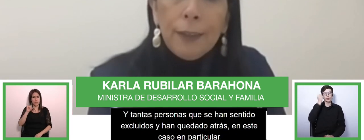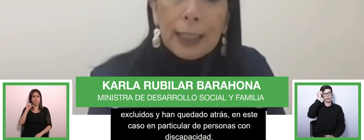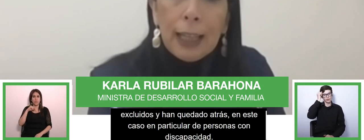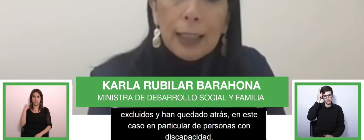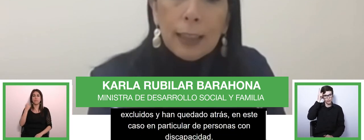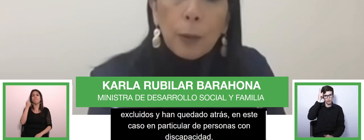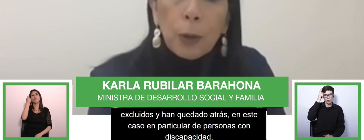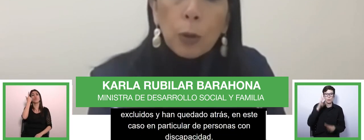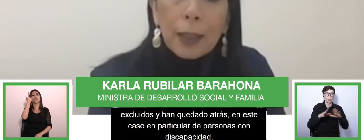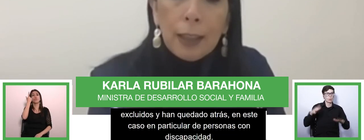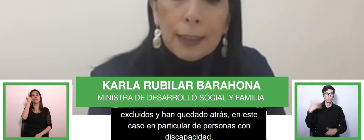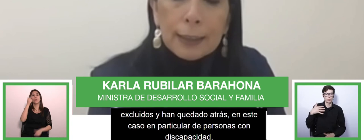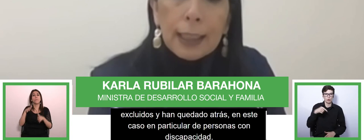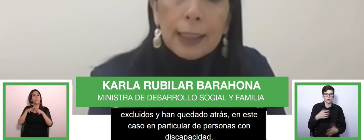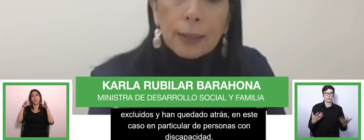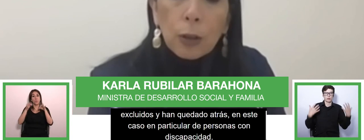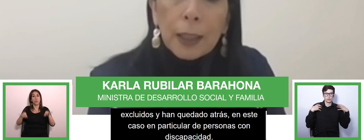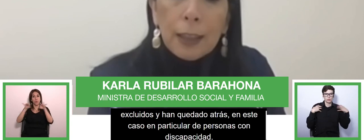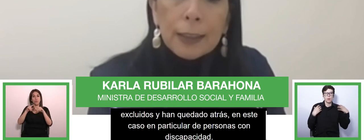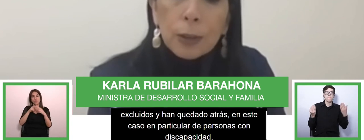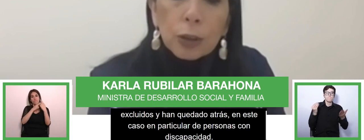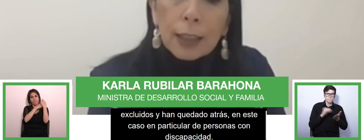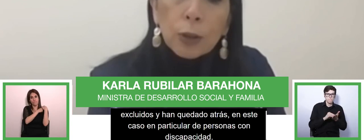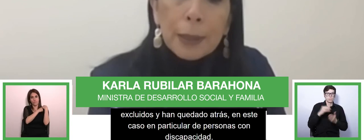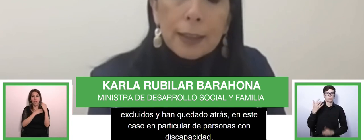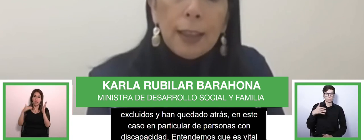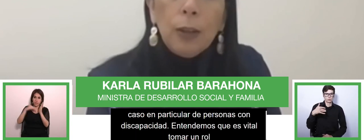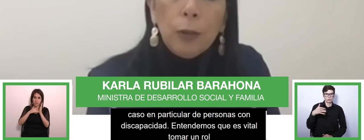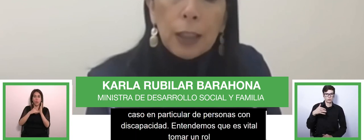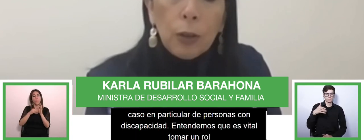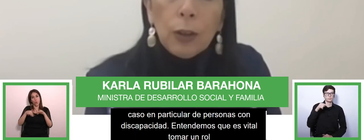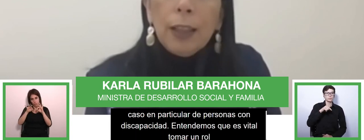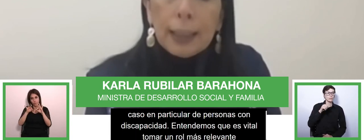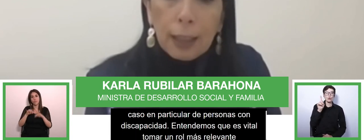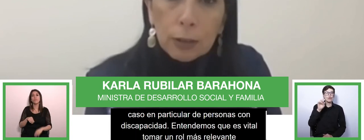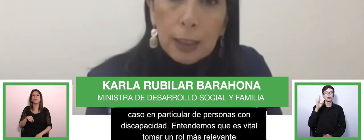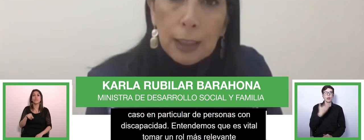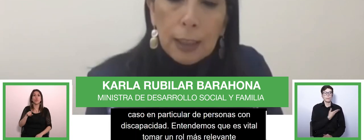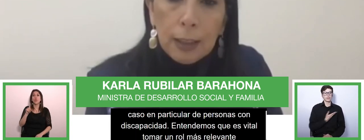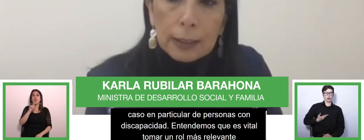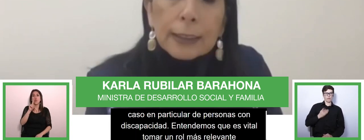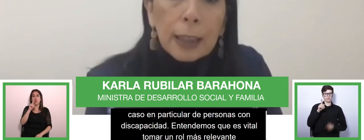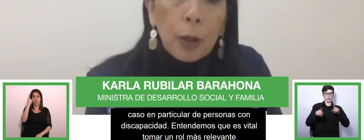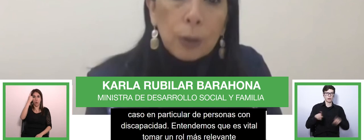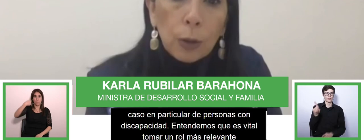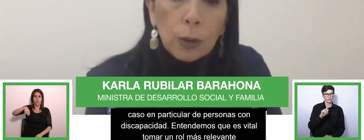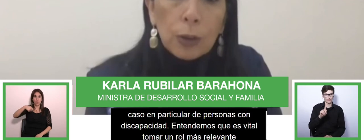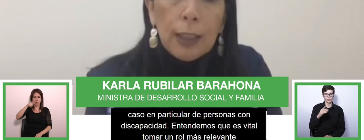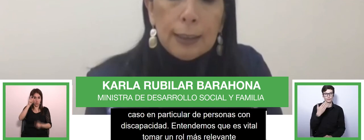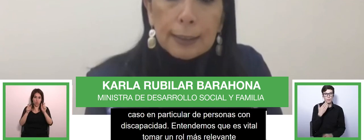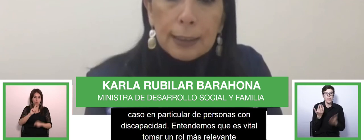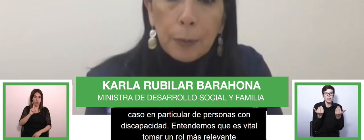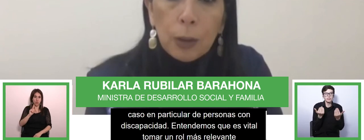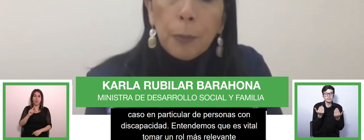es vital tomar un rol más relevante y que ese rol más relevante no sea solamente desde el gobierno o desde el estado necesitamos a todos